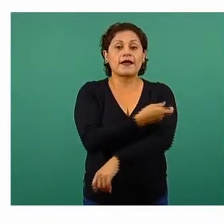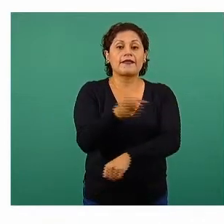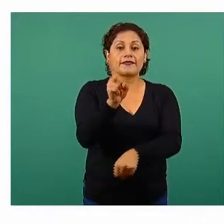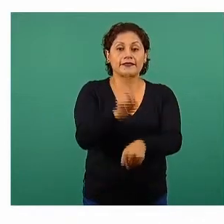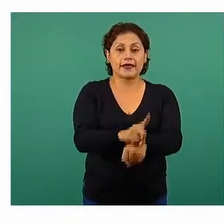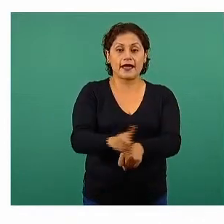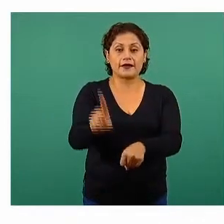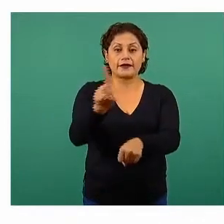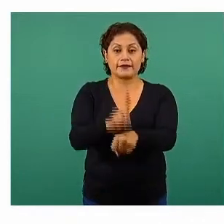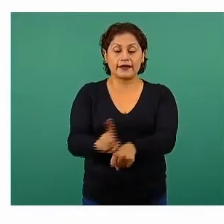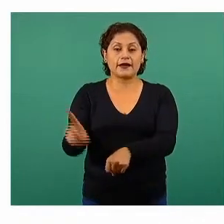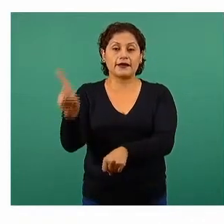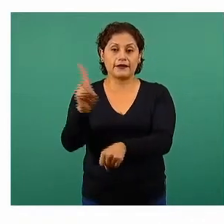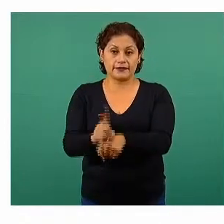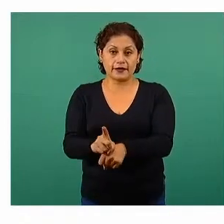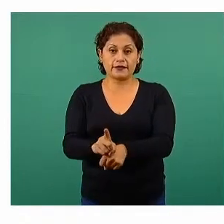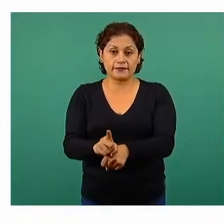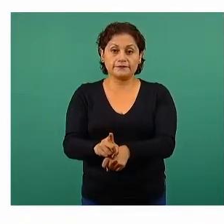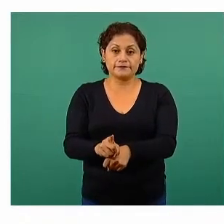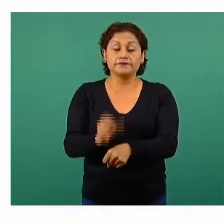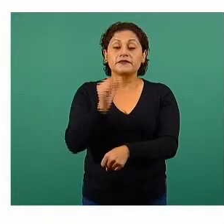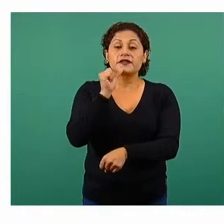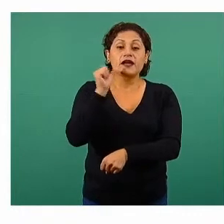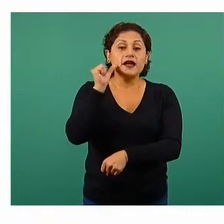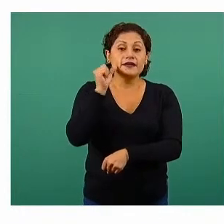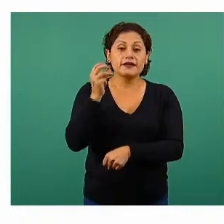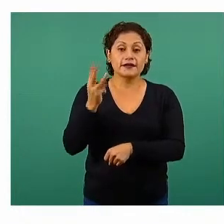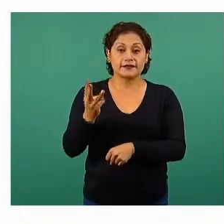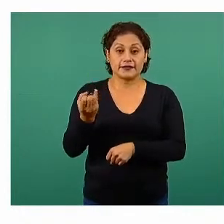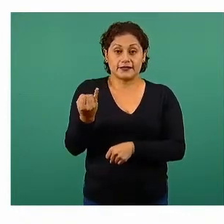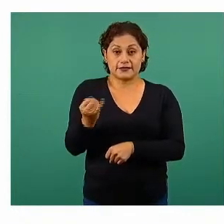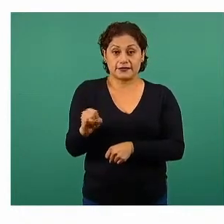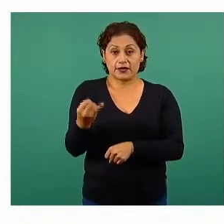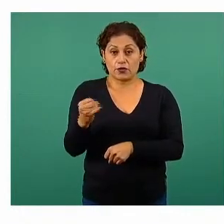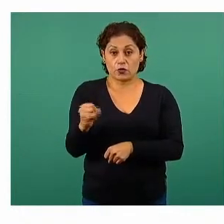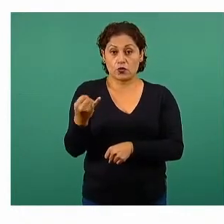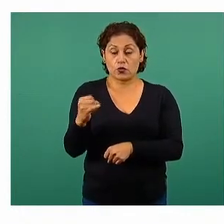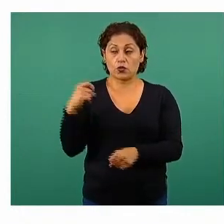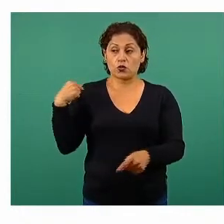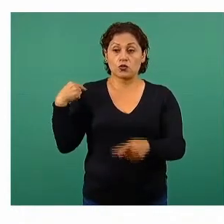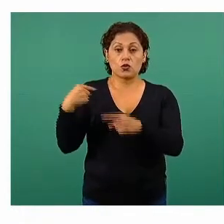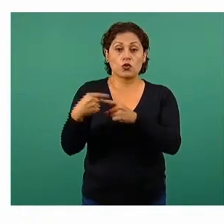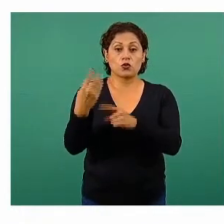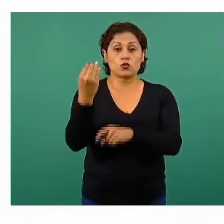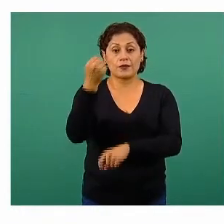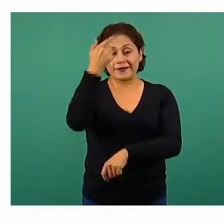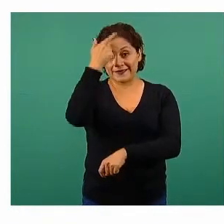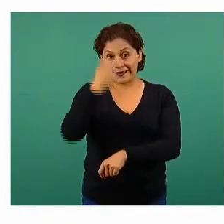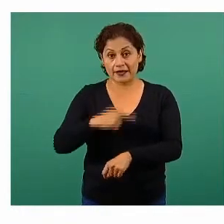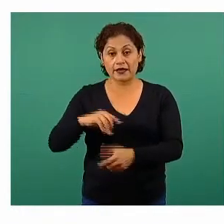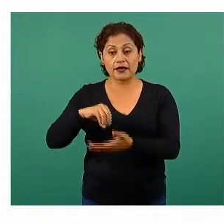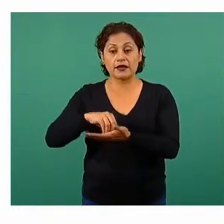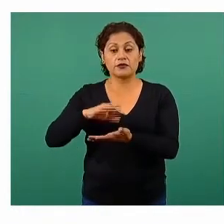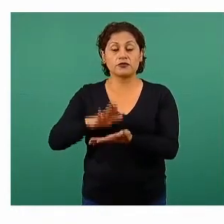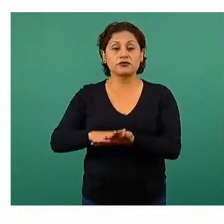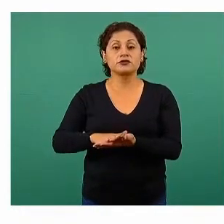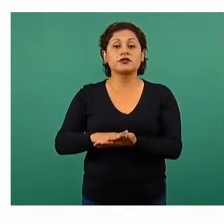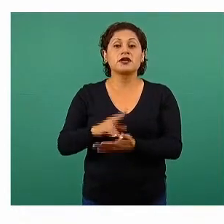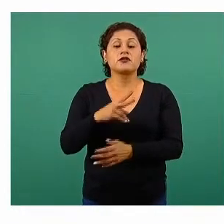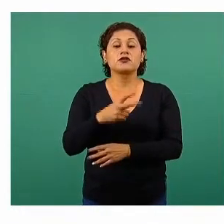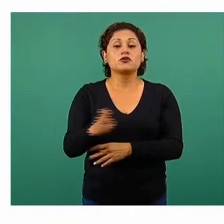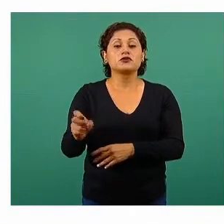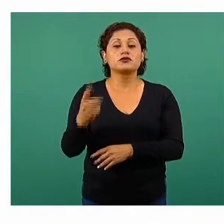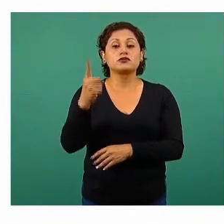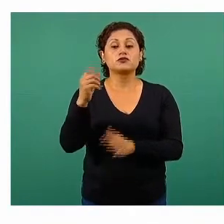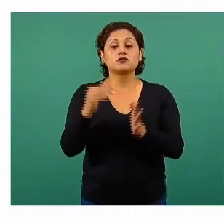la jornada del 3 de junio, al corte de las 21 horas, se reportan 901 mil 231